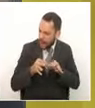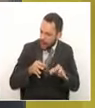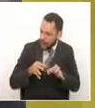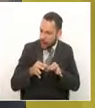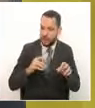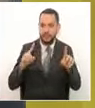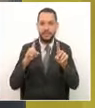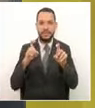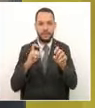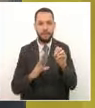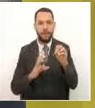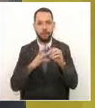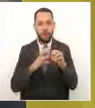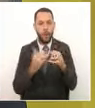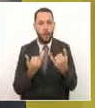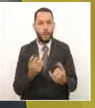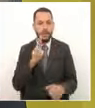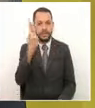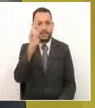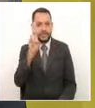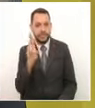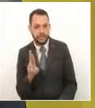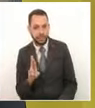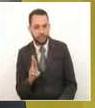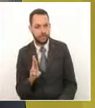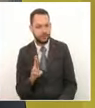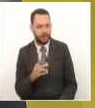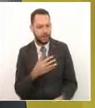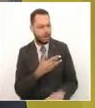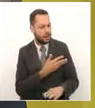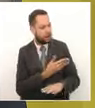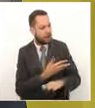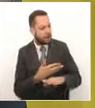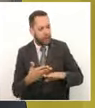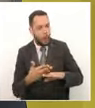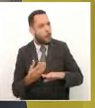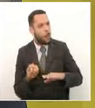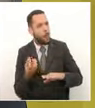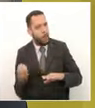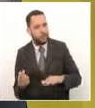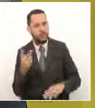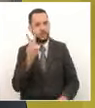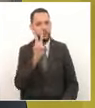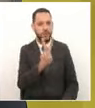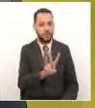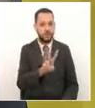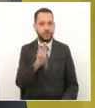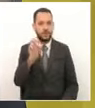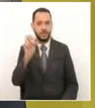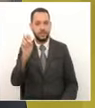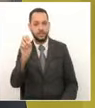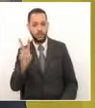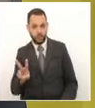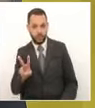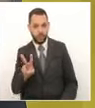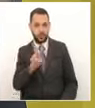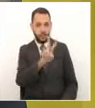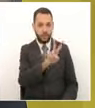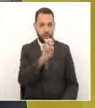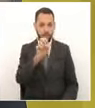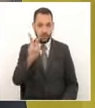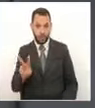COVID hoy en el departamento de Risaralda. Hasta la fecha en el departamento se presentan 212 casos positivos para COVID.